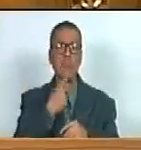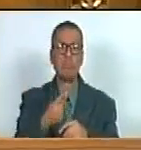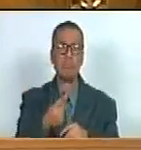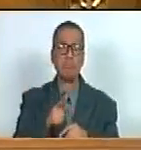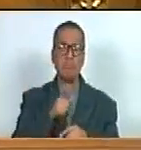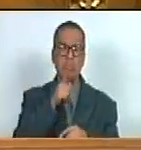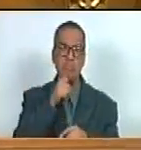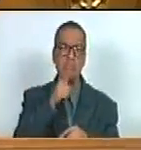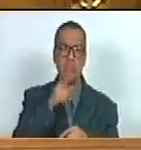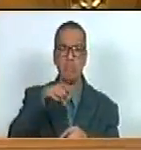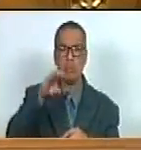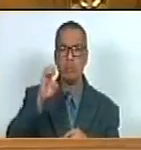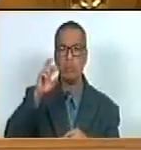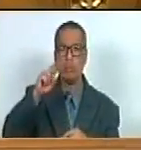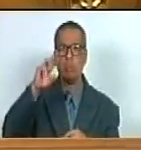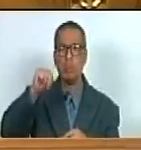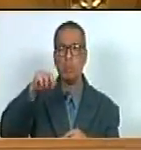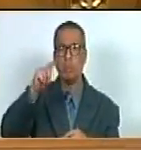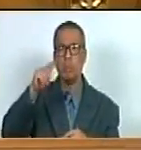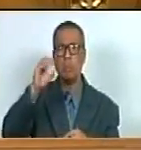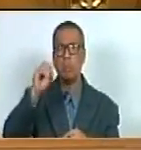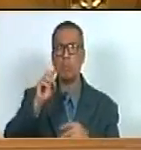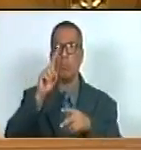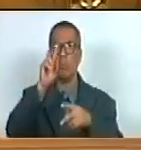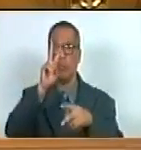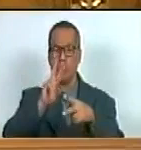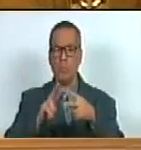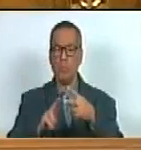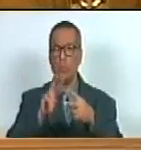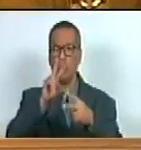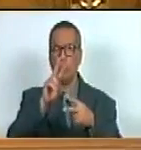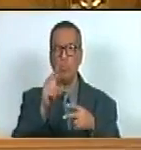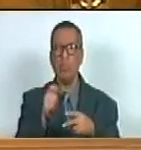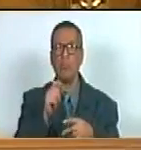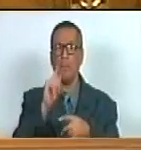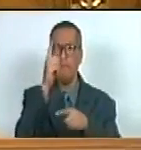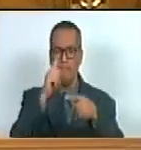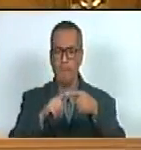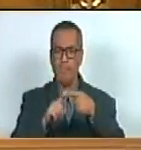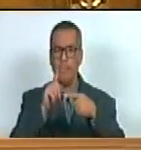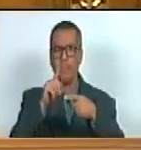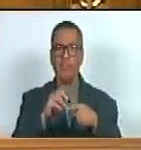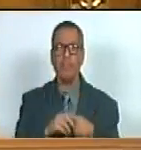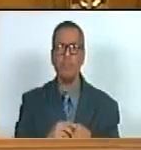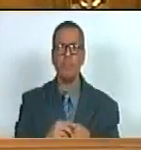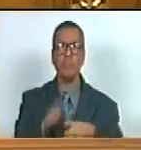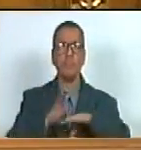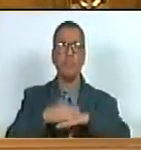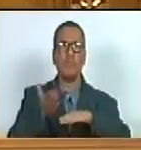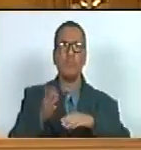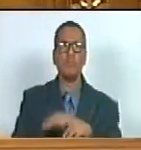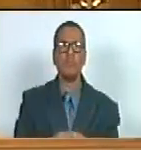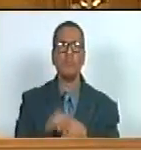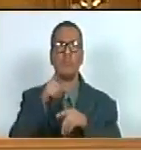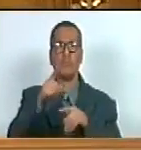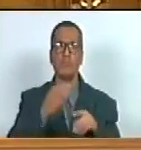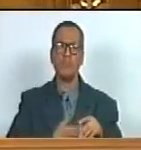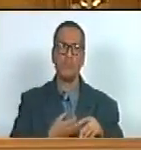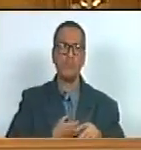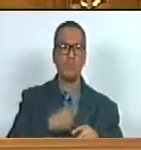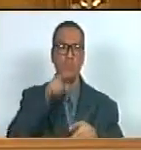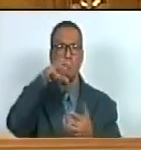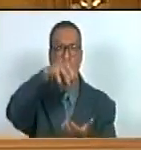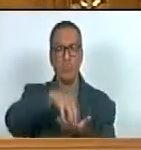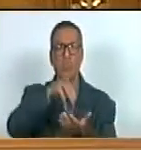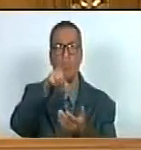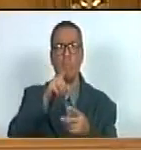de Ernesto para queima por dos razones fundamentales la primera porque bueno es un alcalde de su región